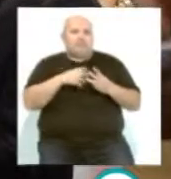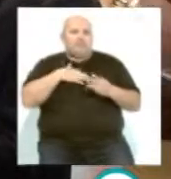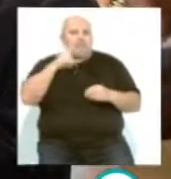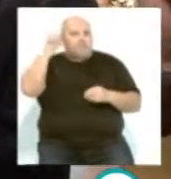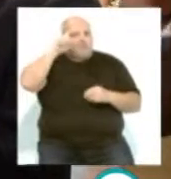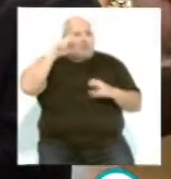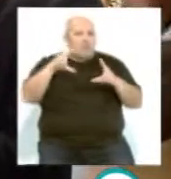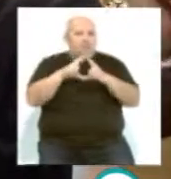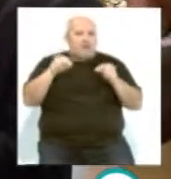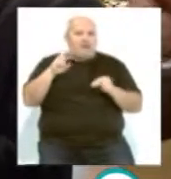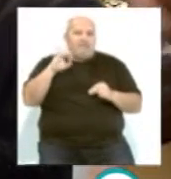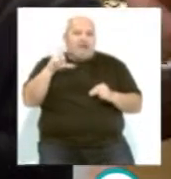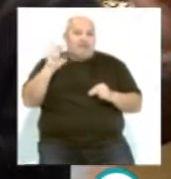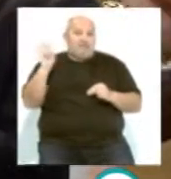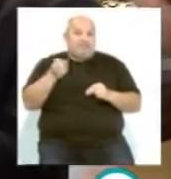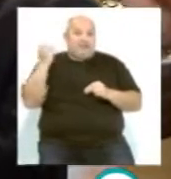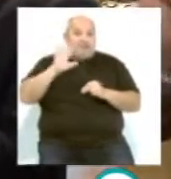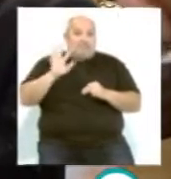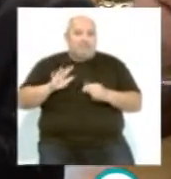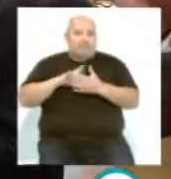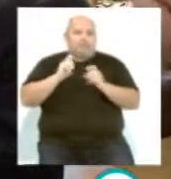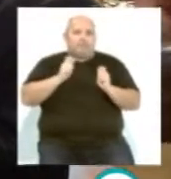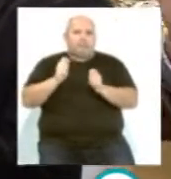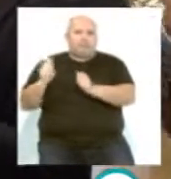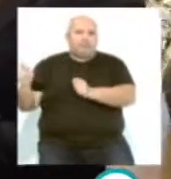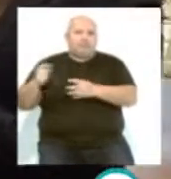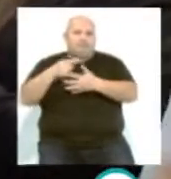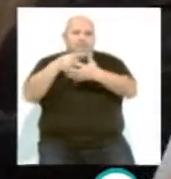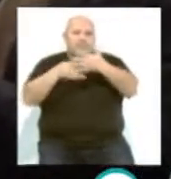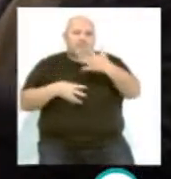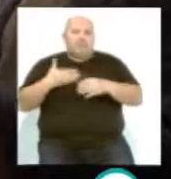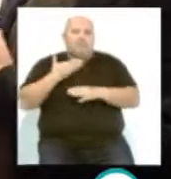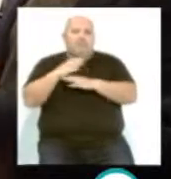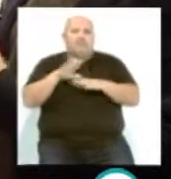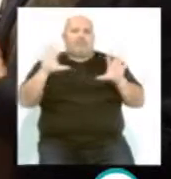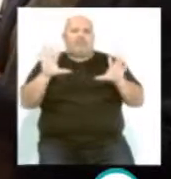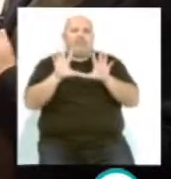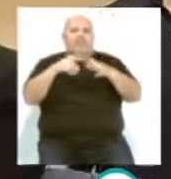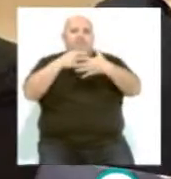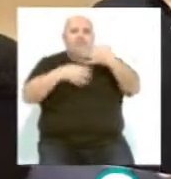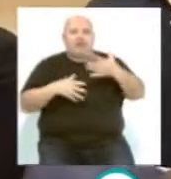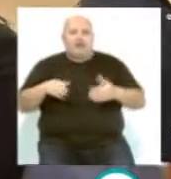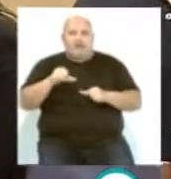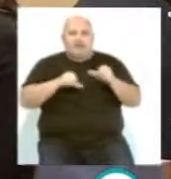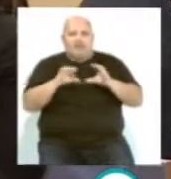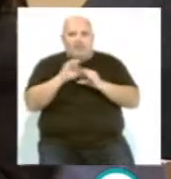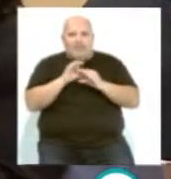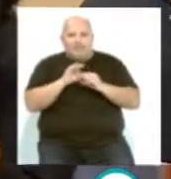profesor universitario Rafael Jiménez son los otros nombres que también aparecen en los 10 primeros puestos de la lista.